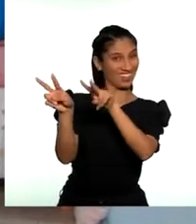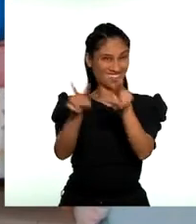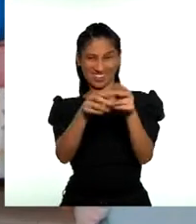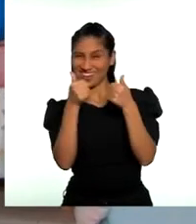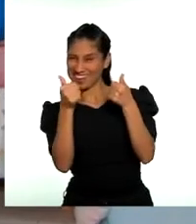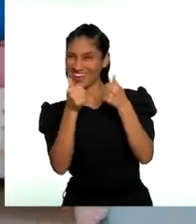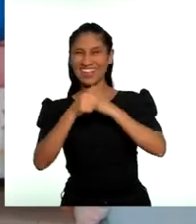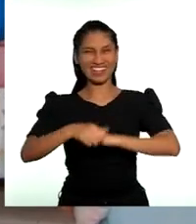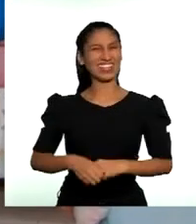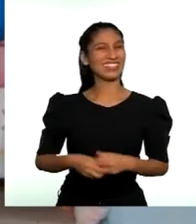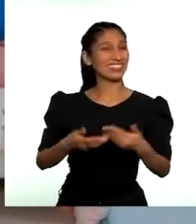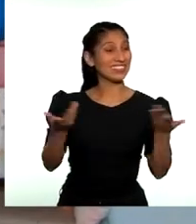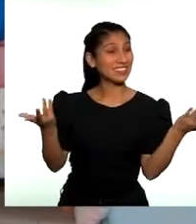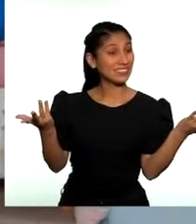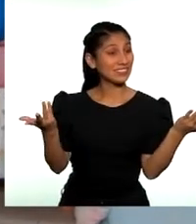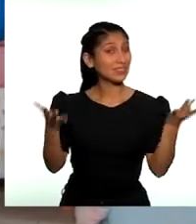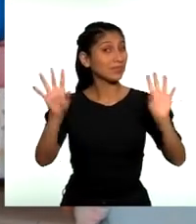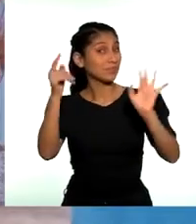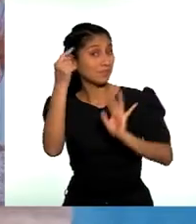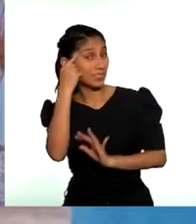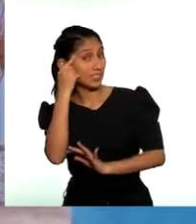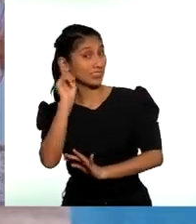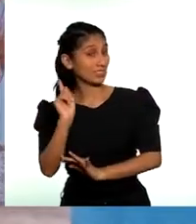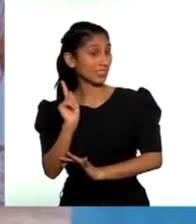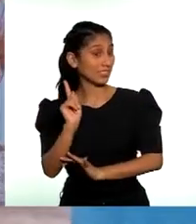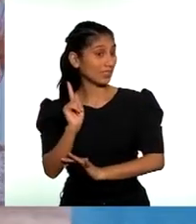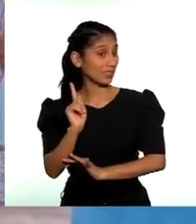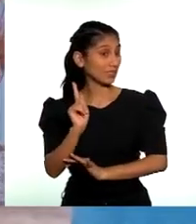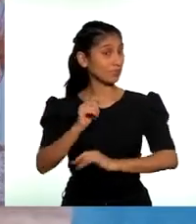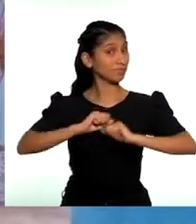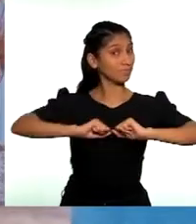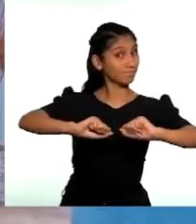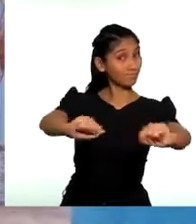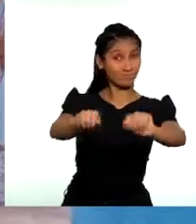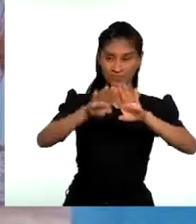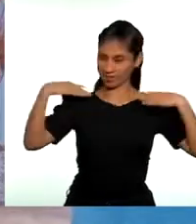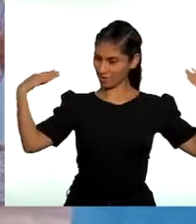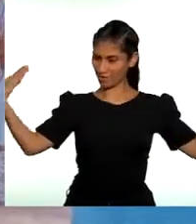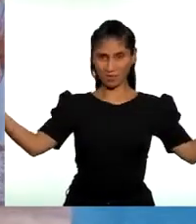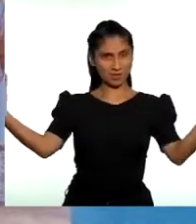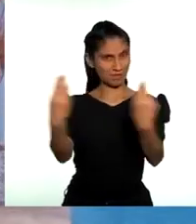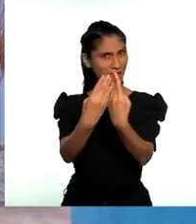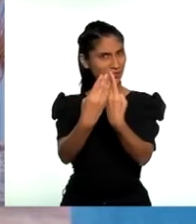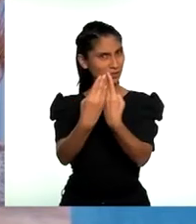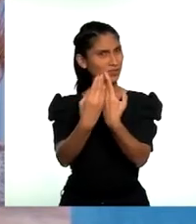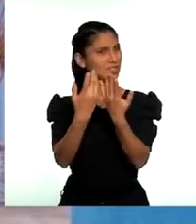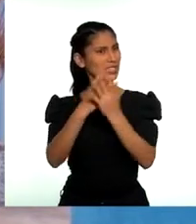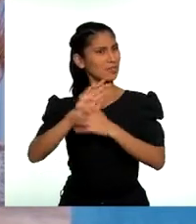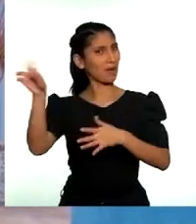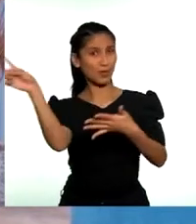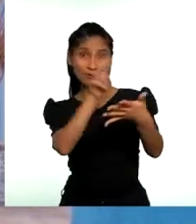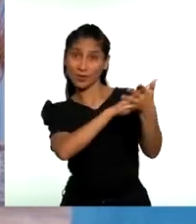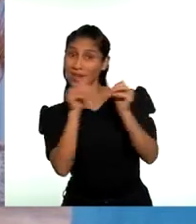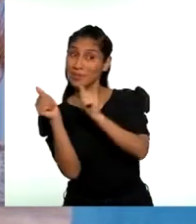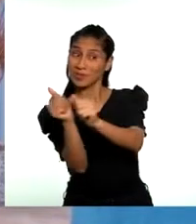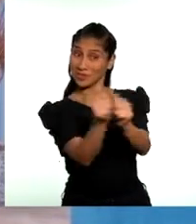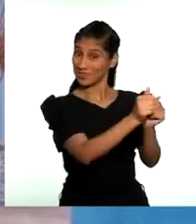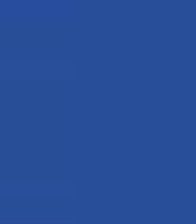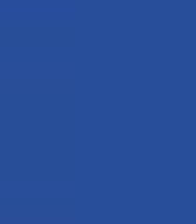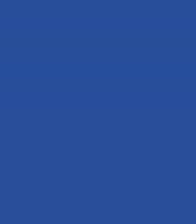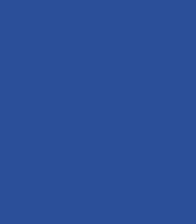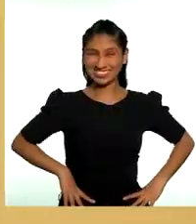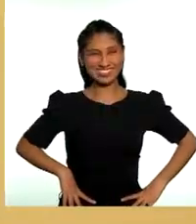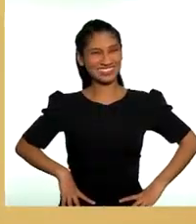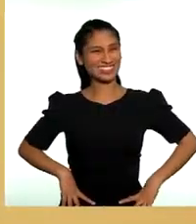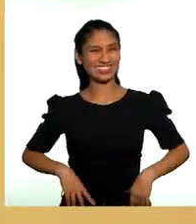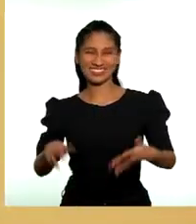amena y segura. ¿Qué les parece si mantenemos espacio de todos los viernes y vamos con Leemos Juntos?